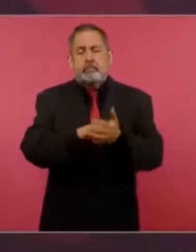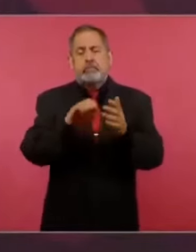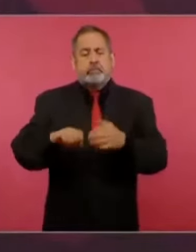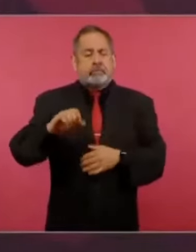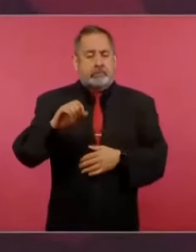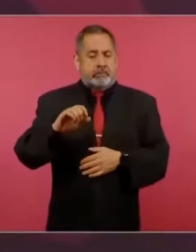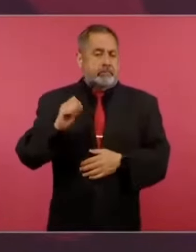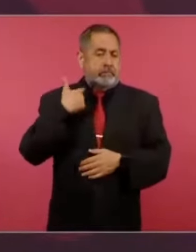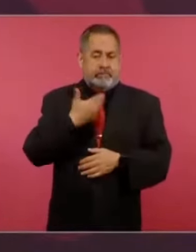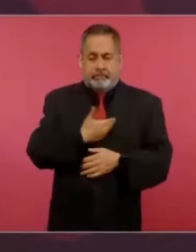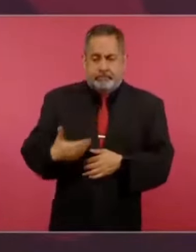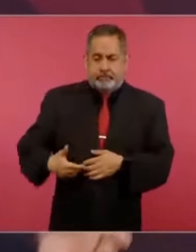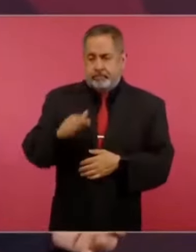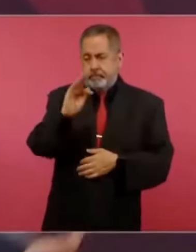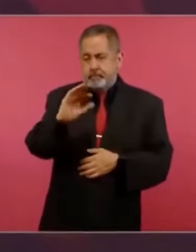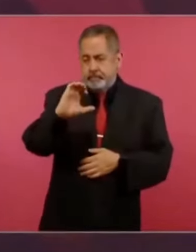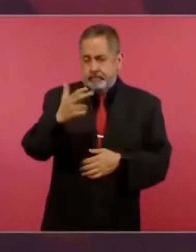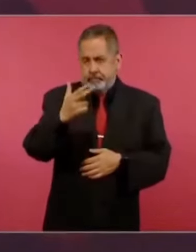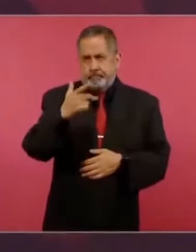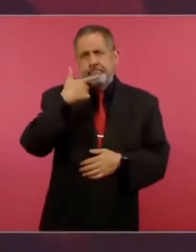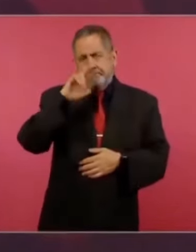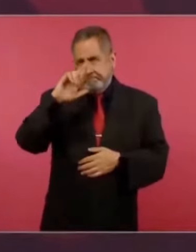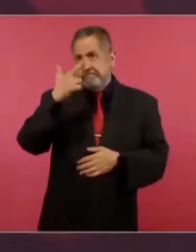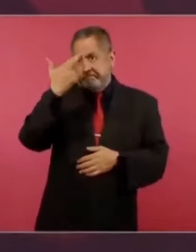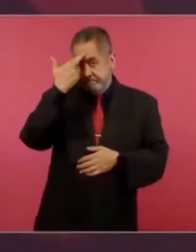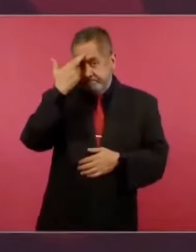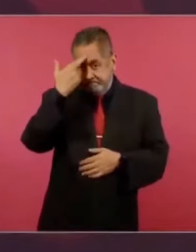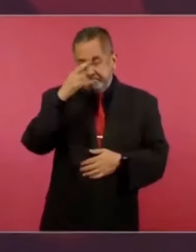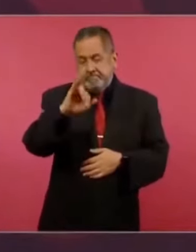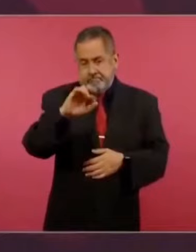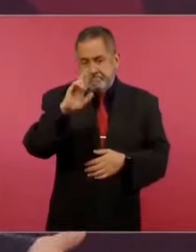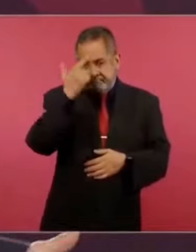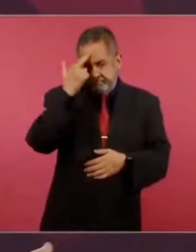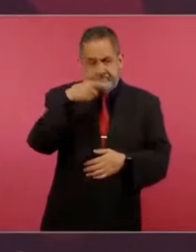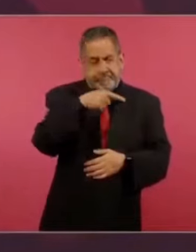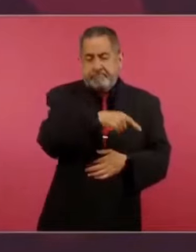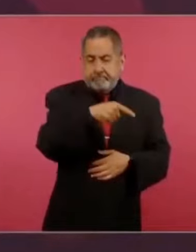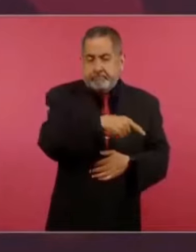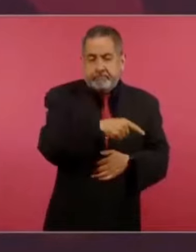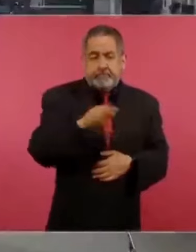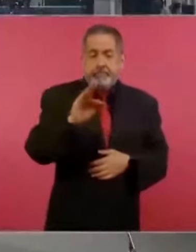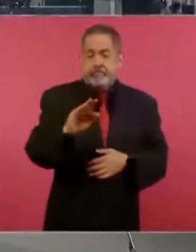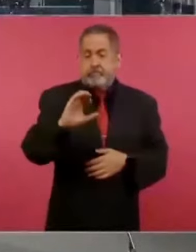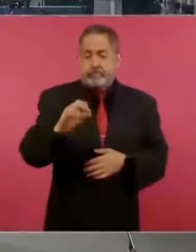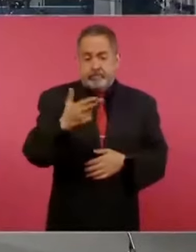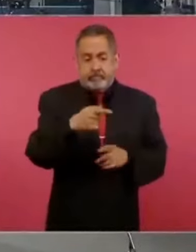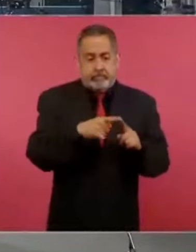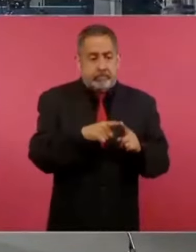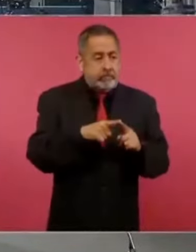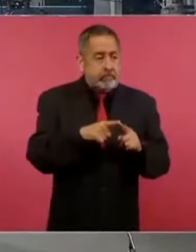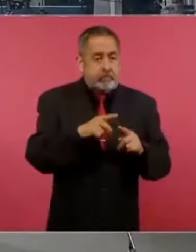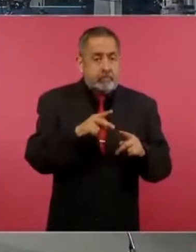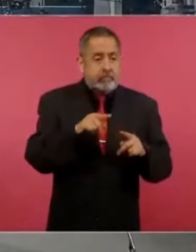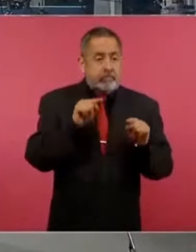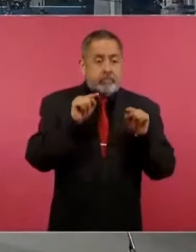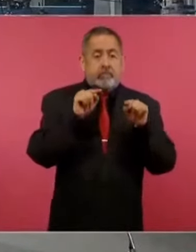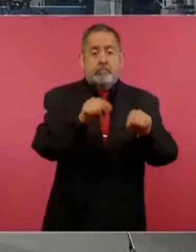me acuerdo que llega a Banobras